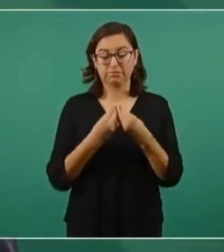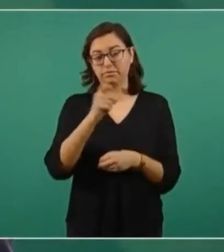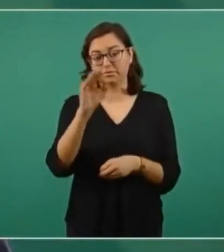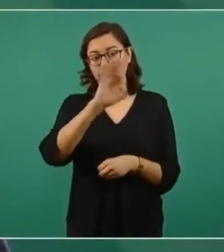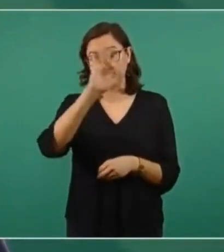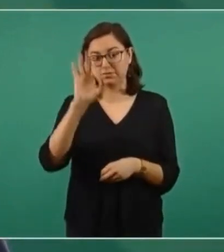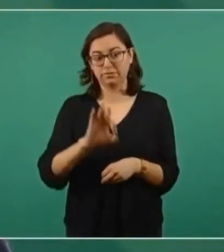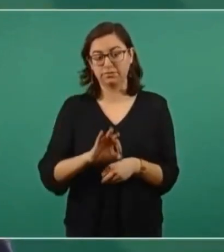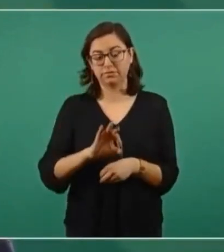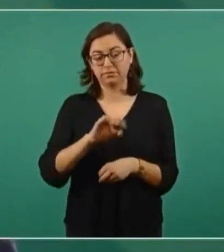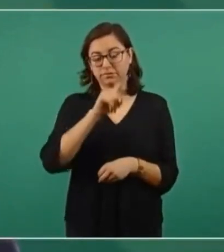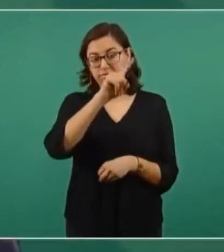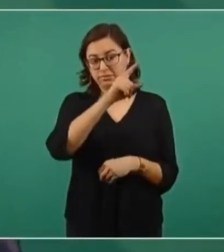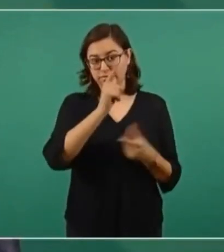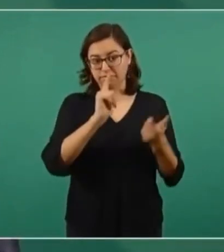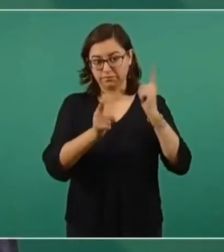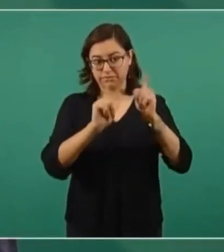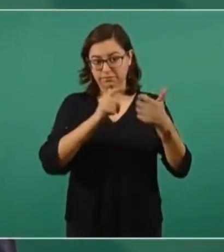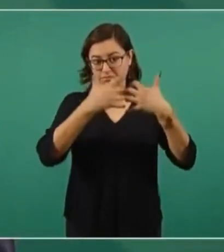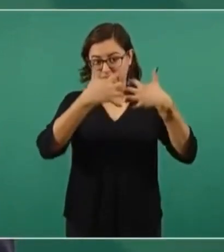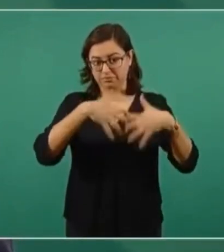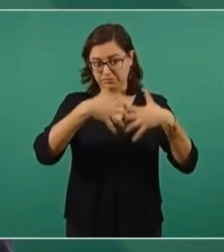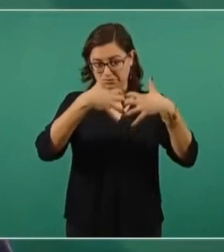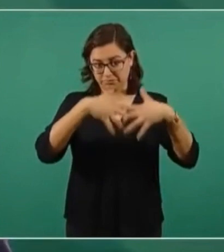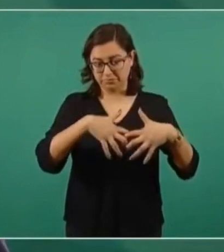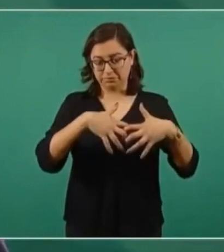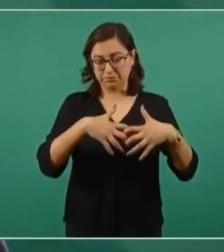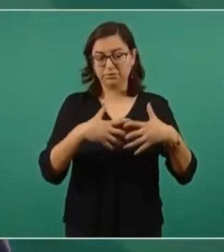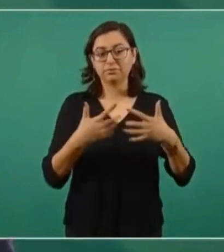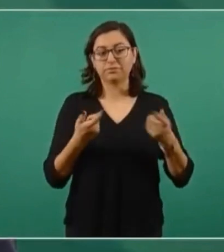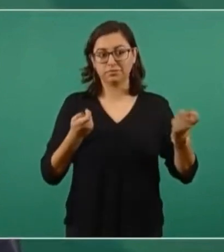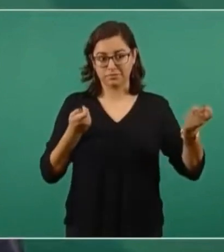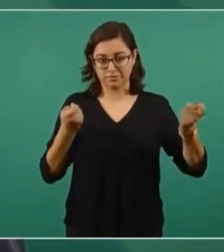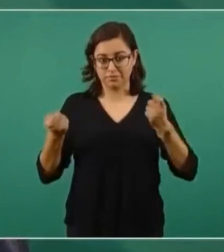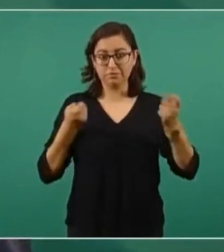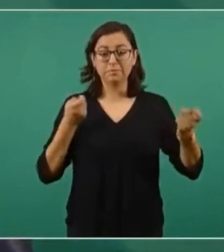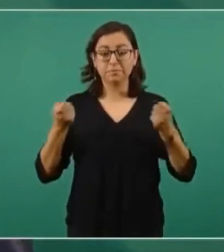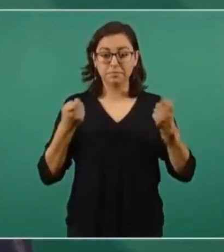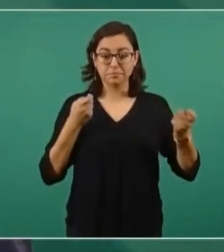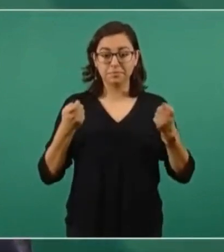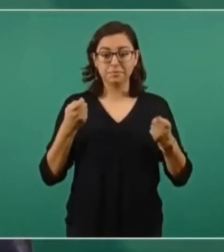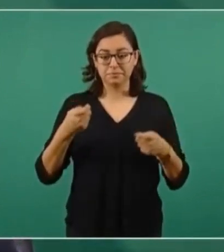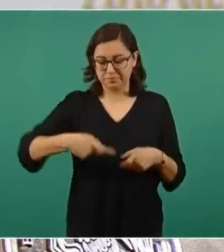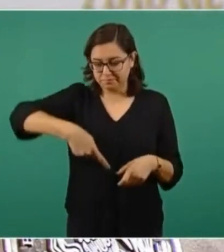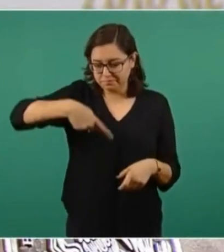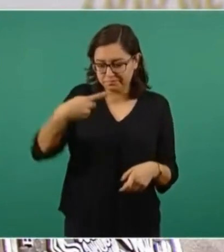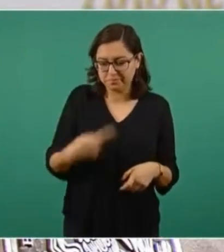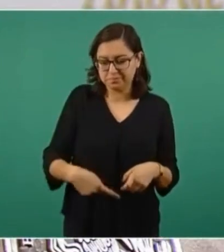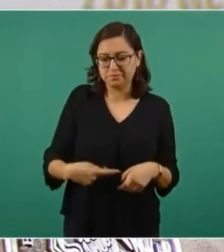refinería de Deer Park y con ello su control y operación.